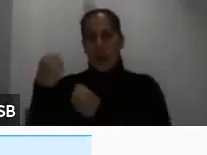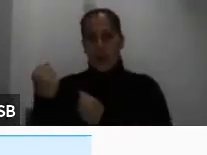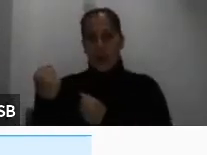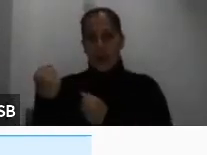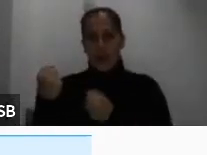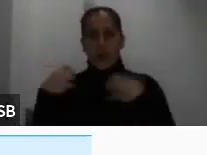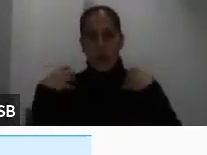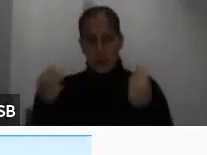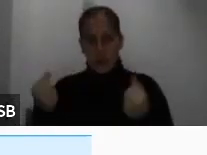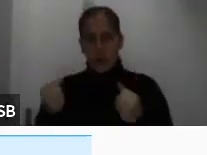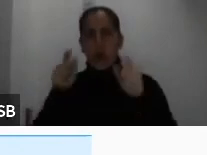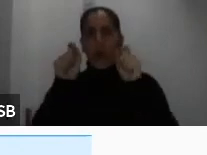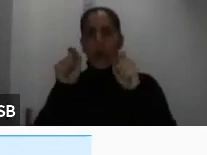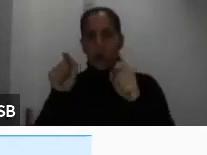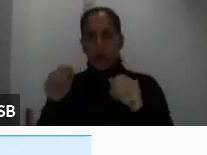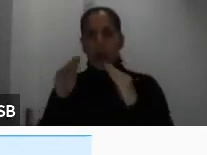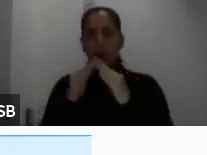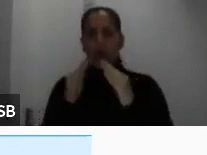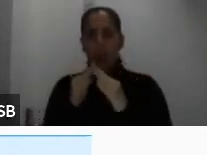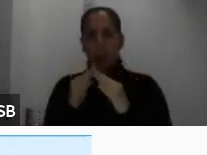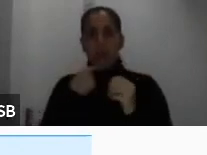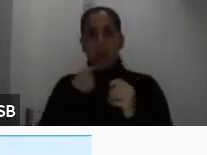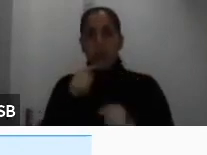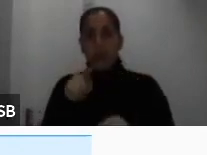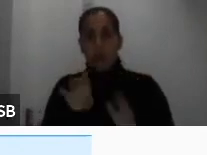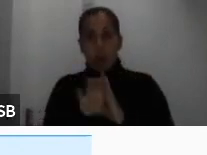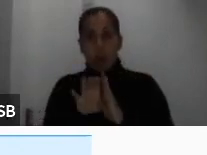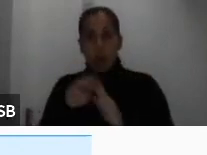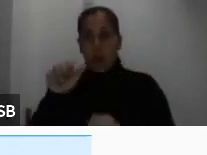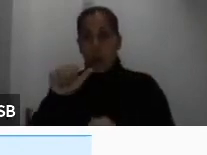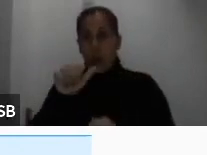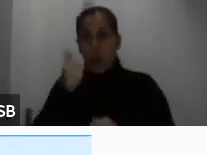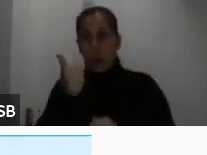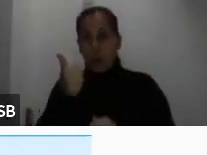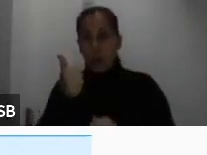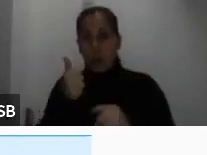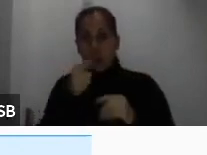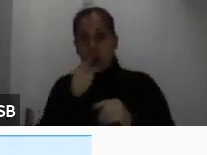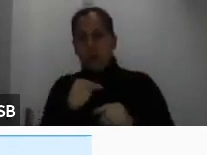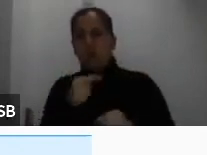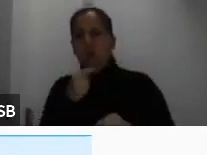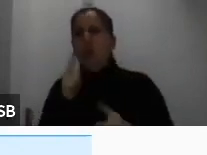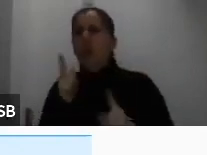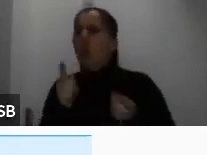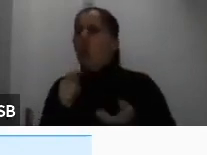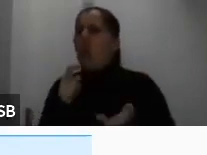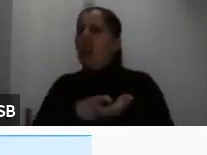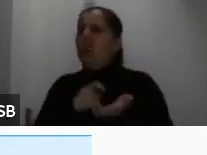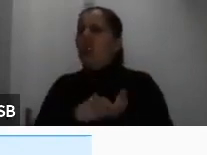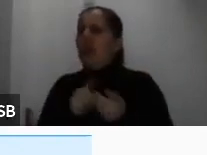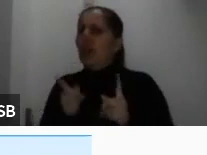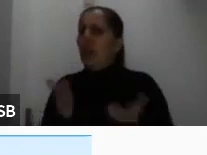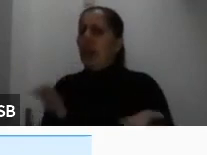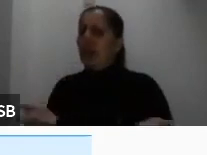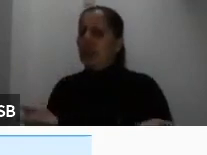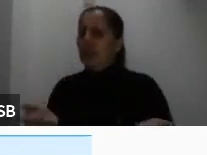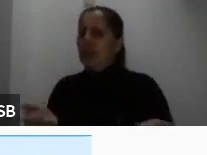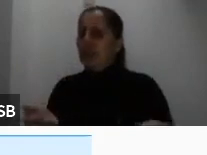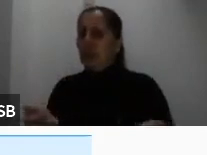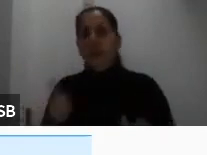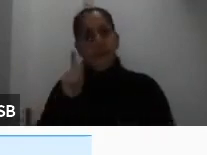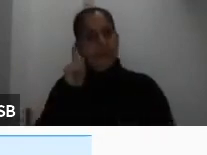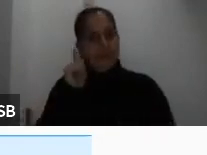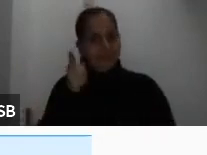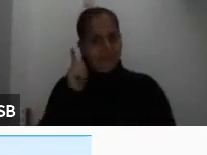ustedes digiten otro, en caso que así se requiera, ustedes ponen qué tipo de deuda es. Muy, muy importante.